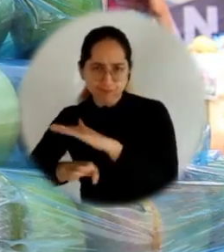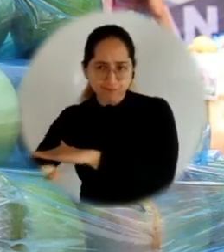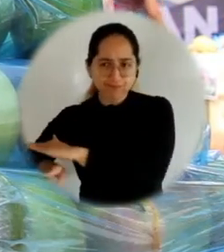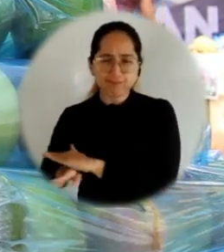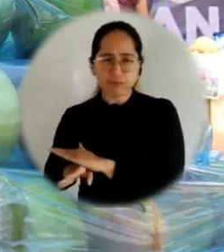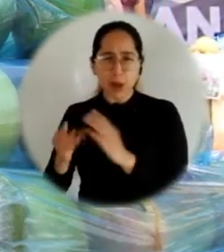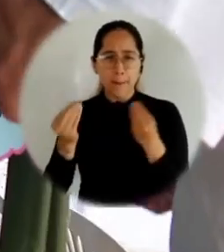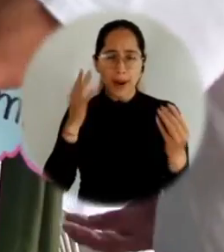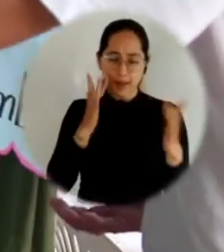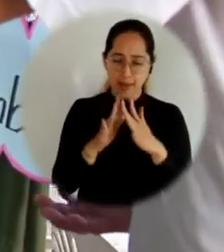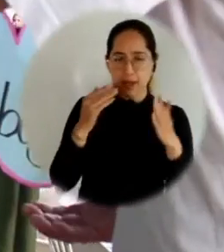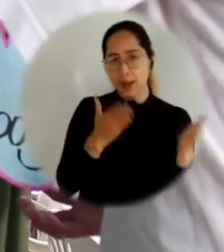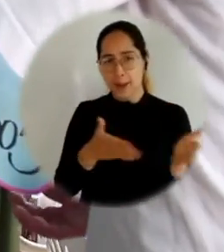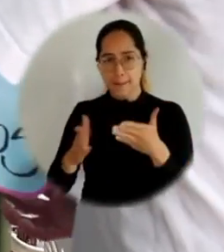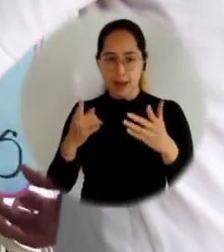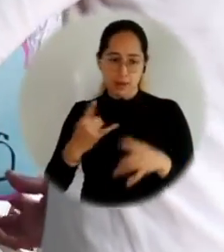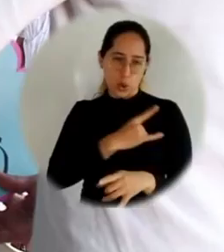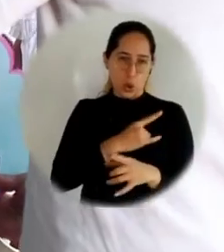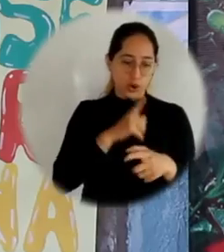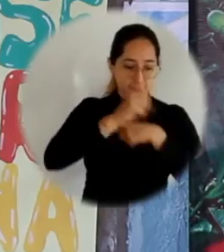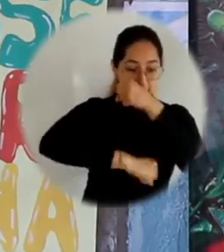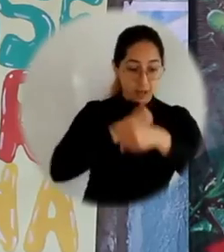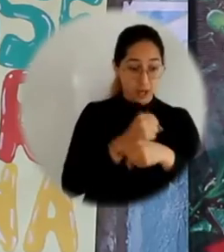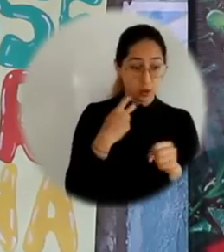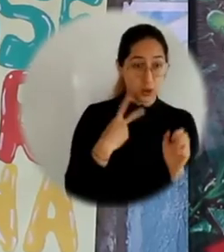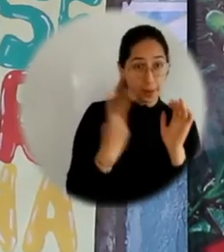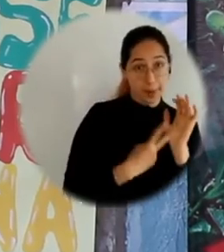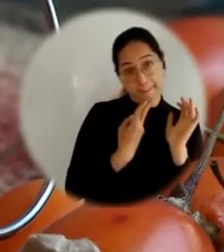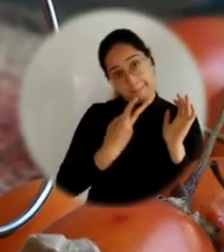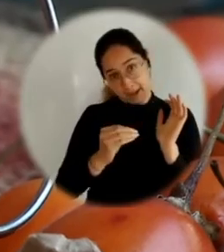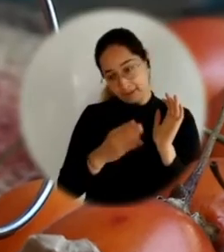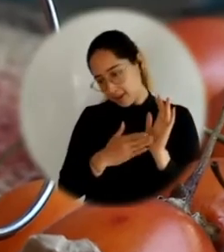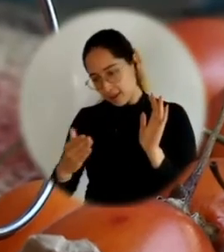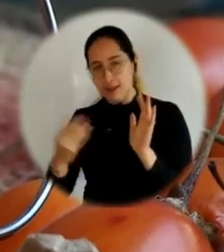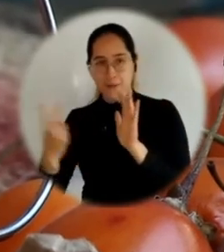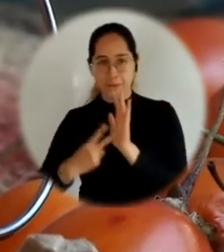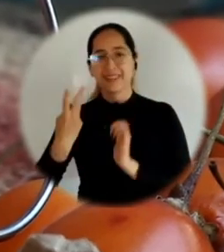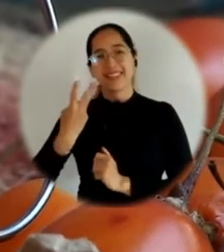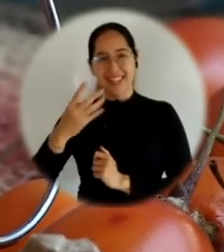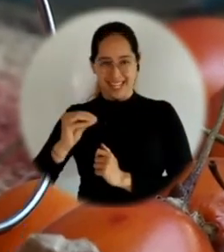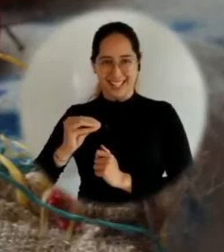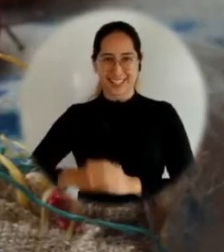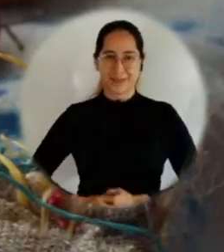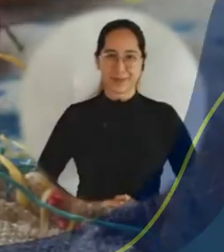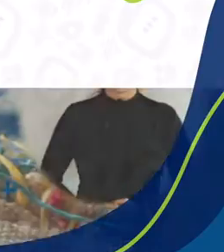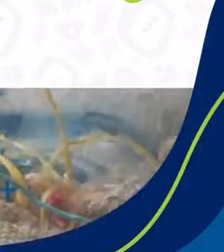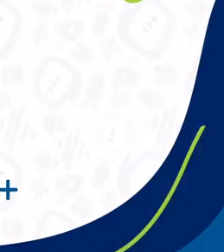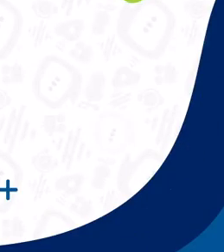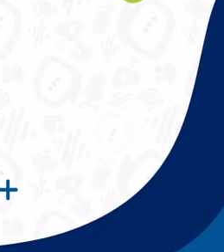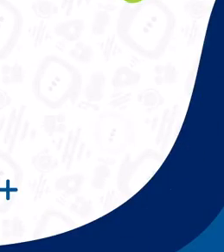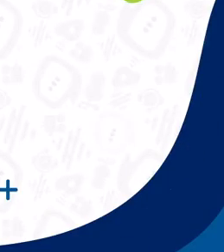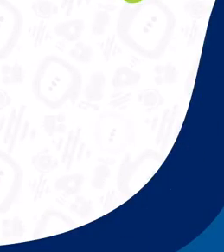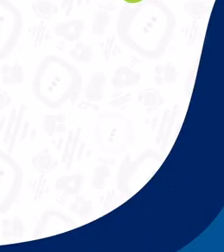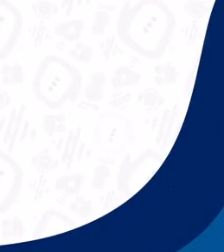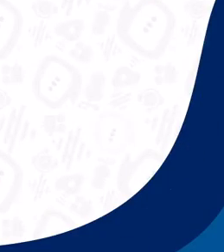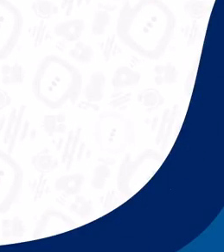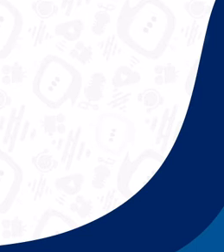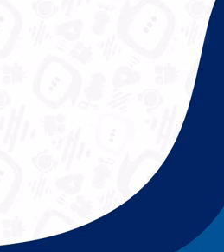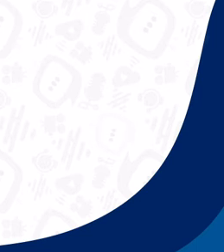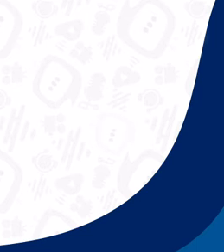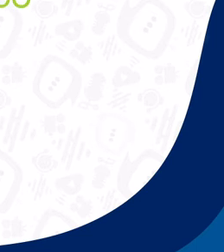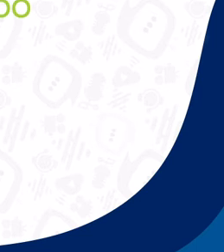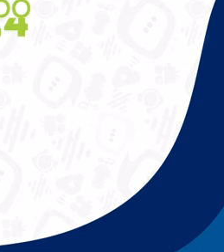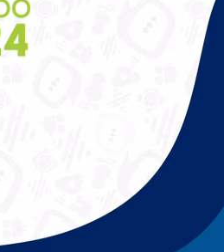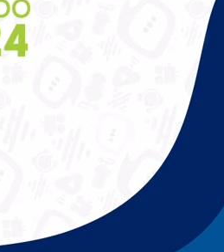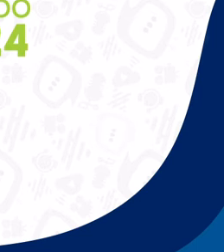institucionales como un firme compromiso consignado en el Plan de Desarrollo Universitario 2020-2030. Universidad del